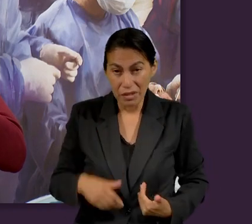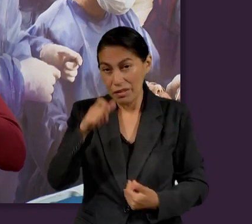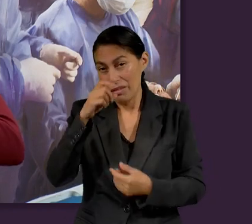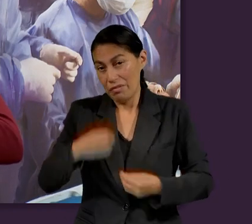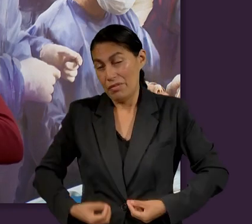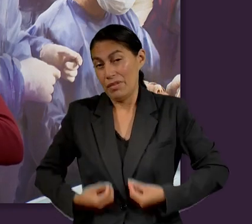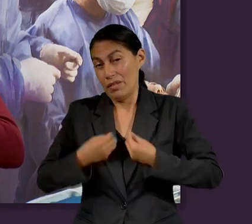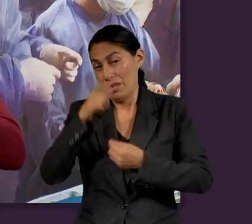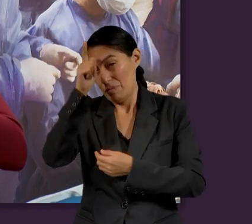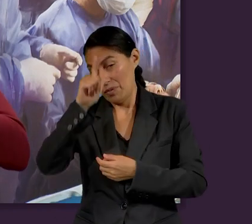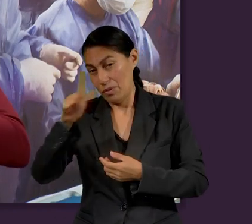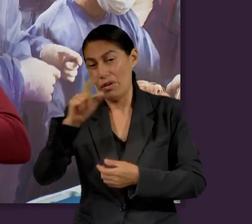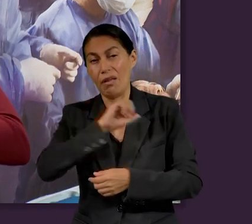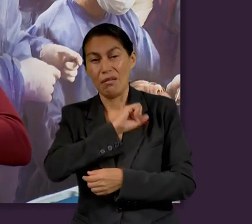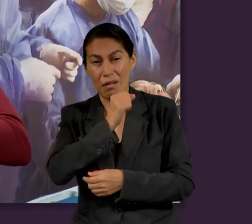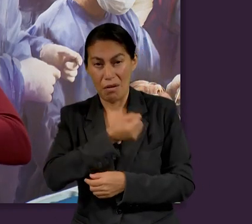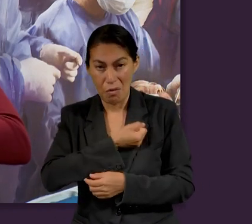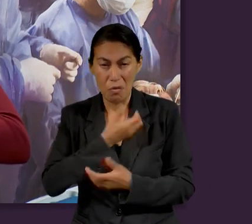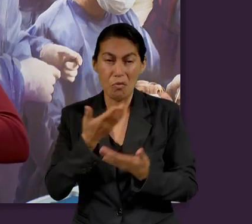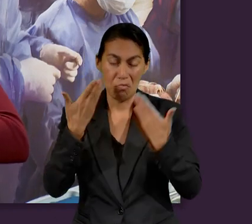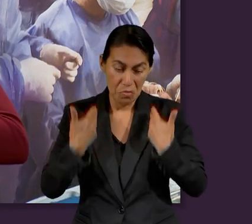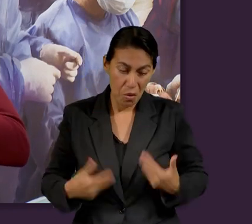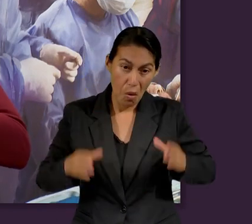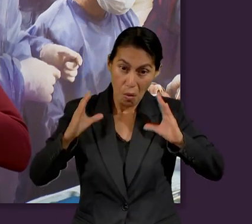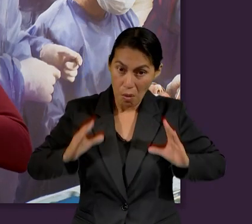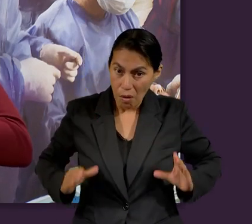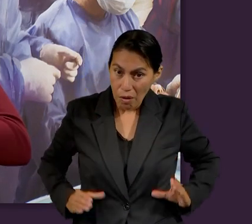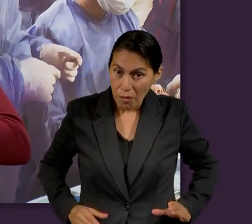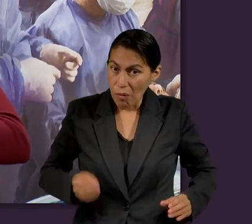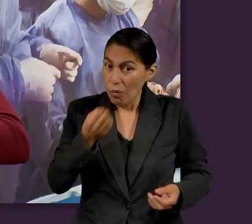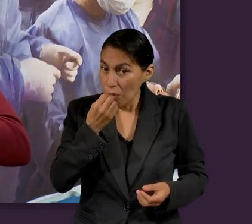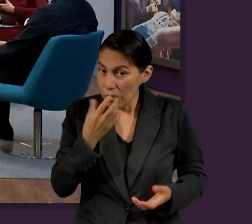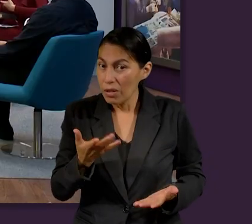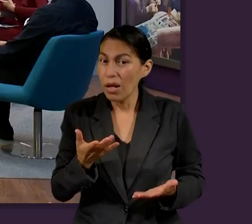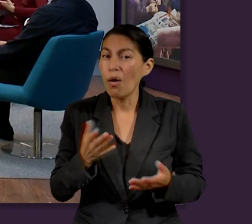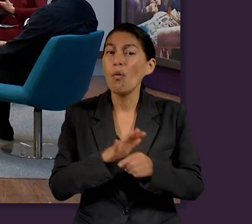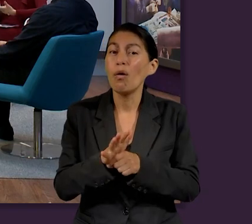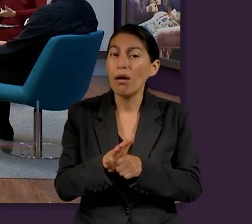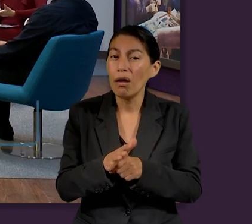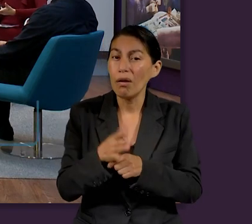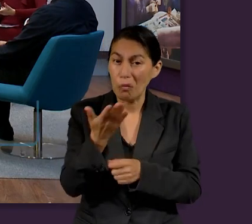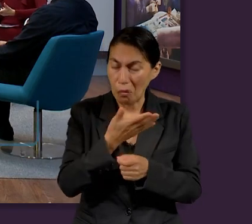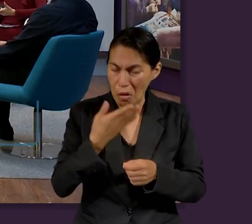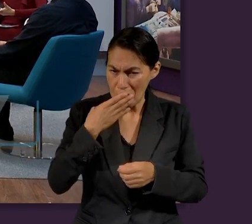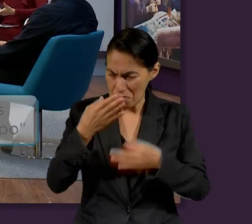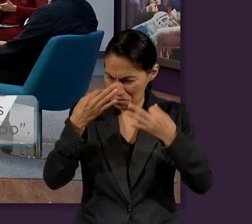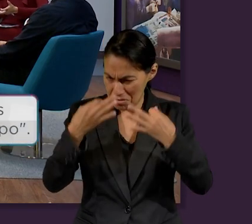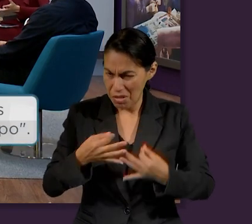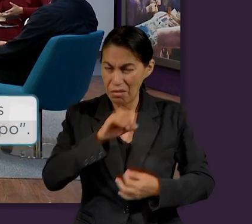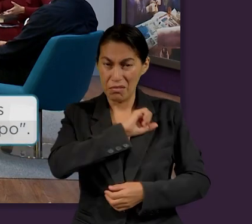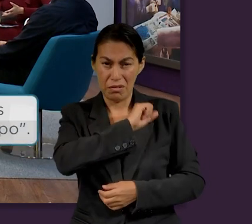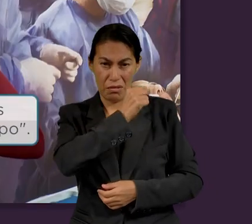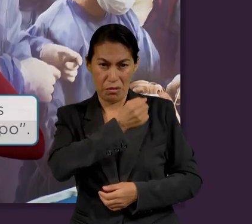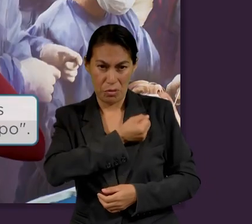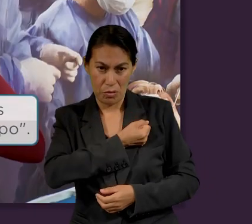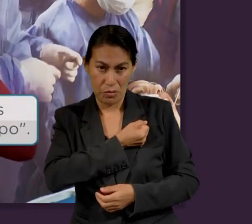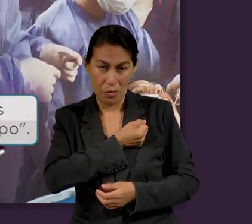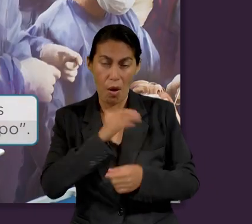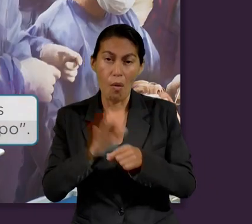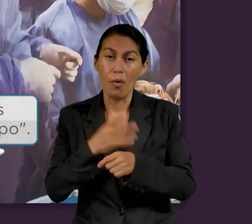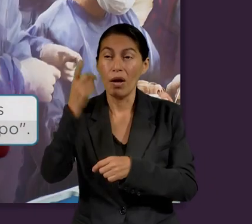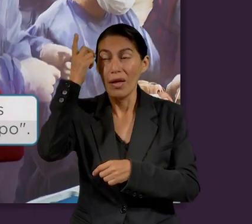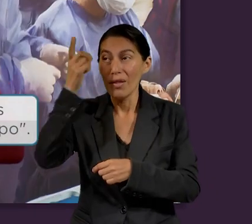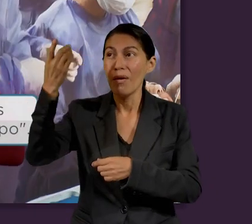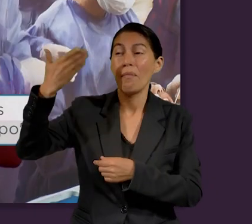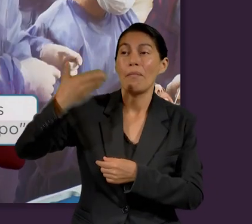nuestra vida espiritual, nuestra salud también, o sea, el cuidar nuestro cuerpo. Porque al final de cuentas, como comentamos hace un momento, Dios